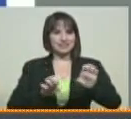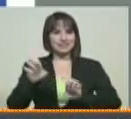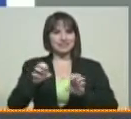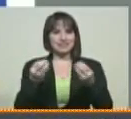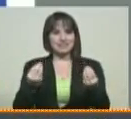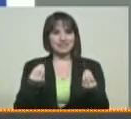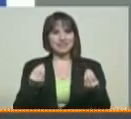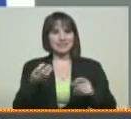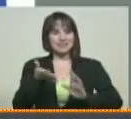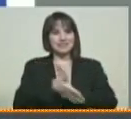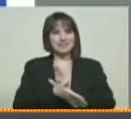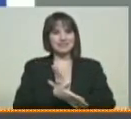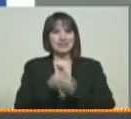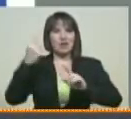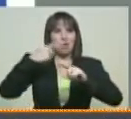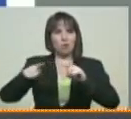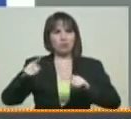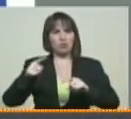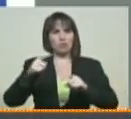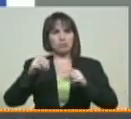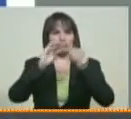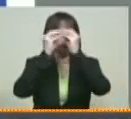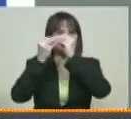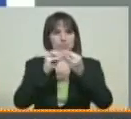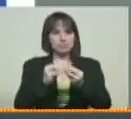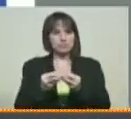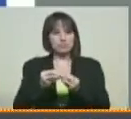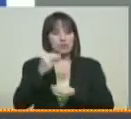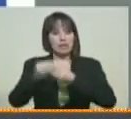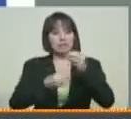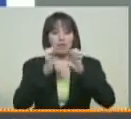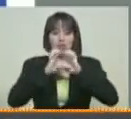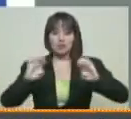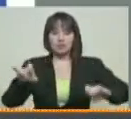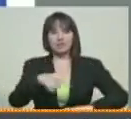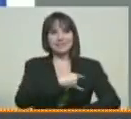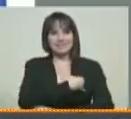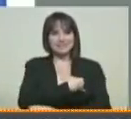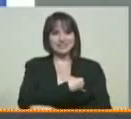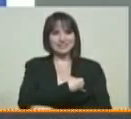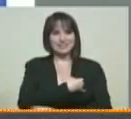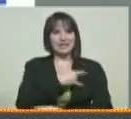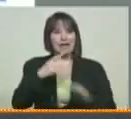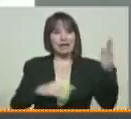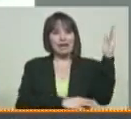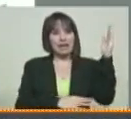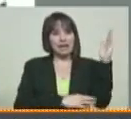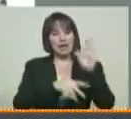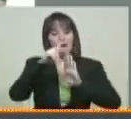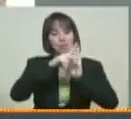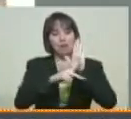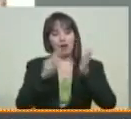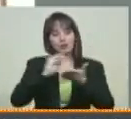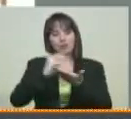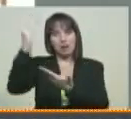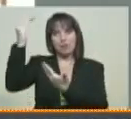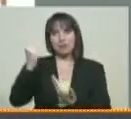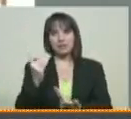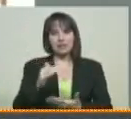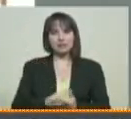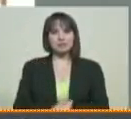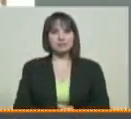universitario Martín Luther King, una obra que transformará la educación universitaria en el Estado Lara, numeral Plan Vuelta a la Patria.